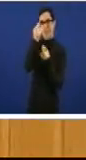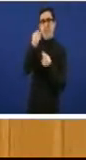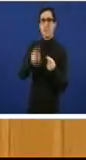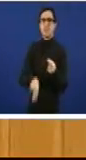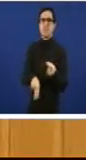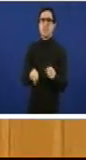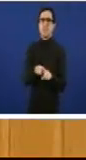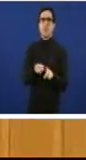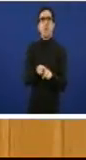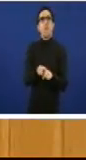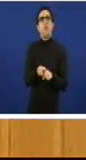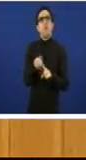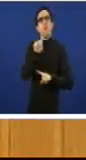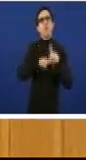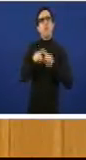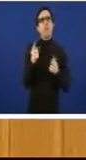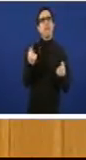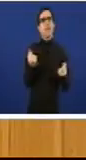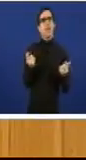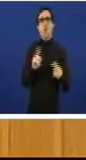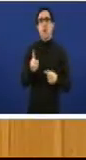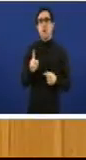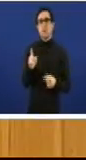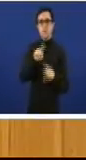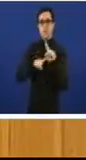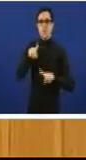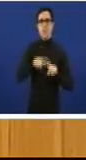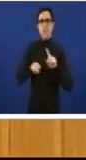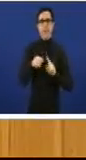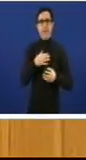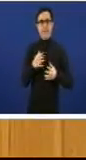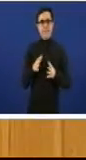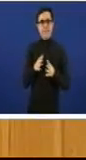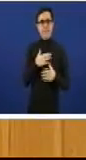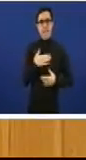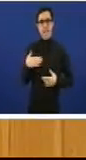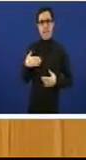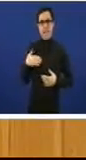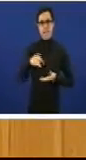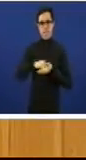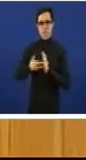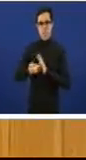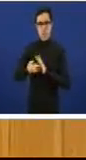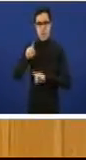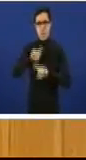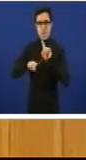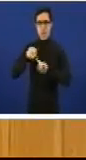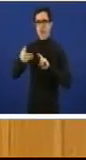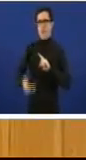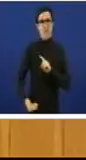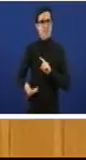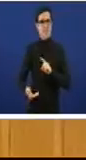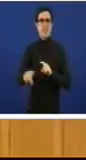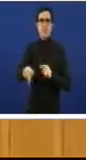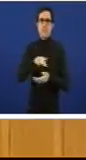sercer o Goberno. É un problema de vontade política de resolver o problema principal que teñen os galegos e galegas como é